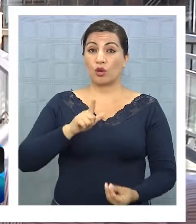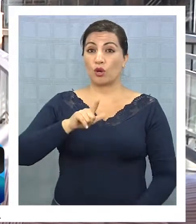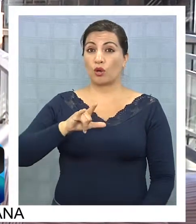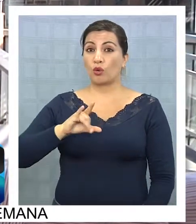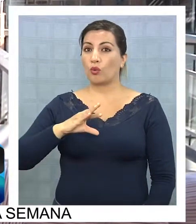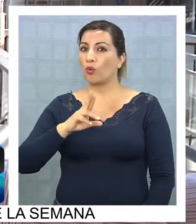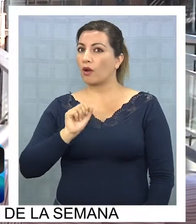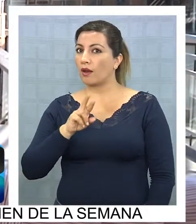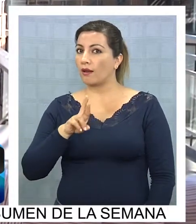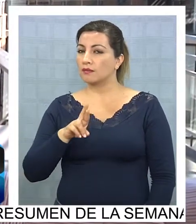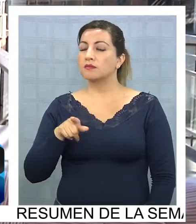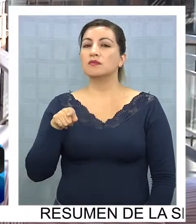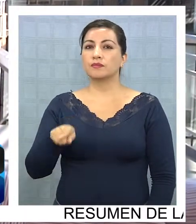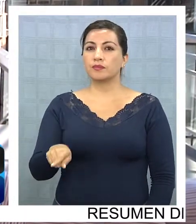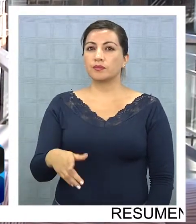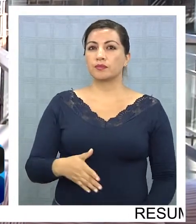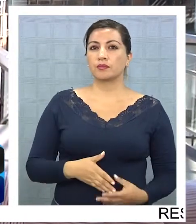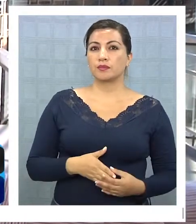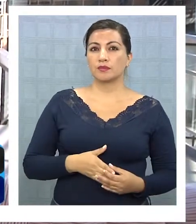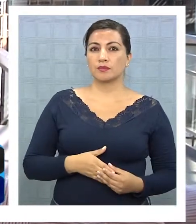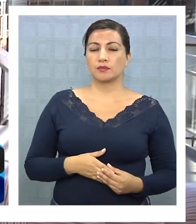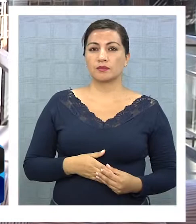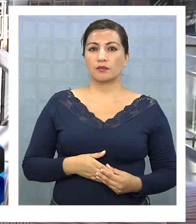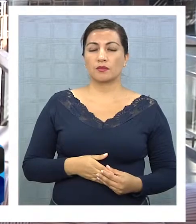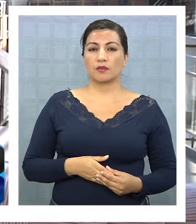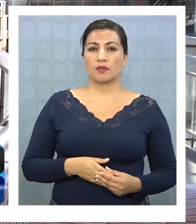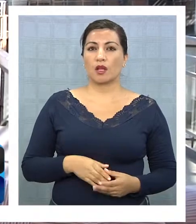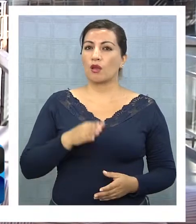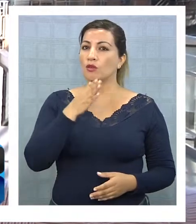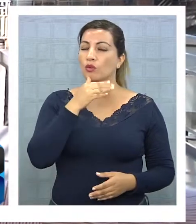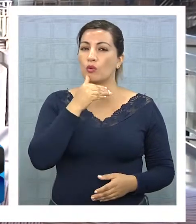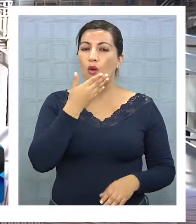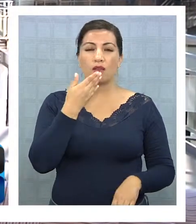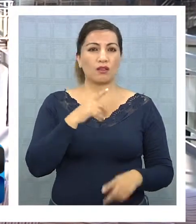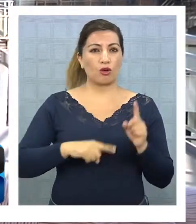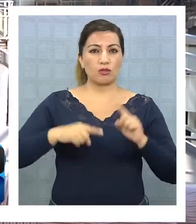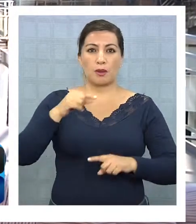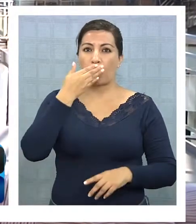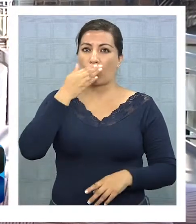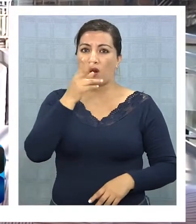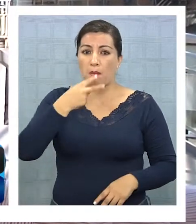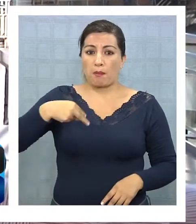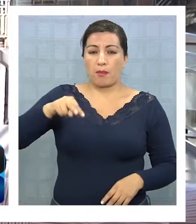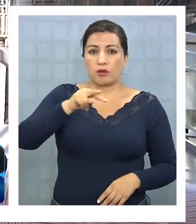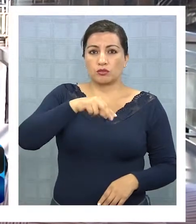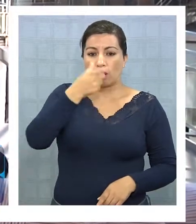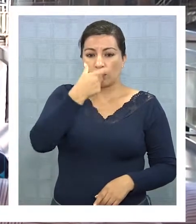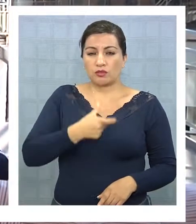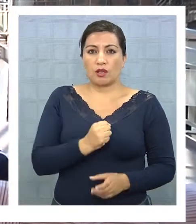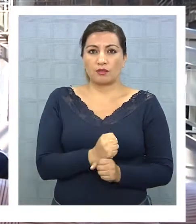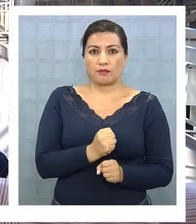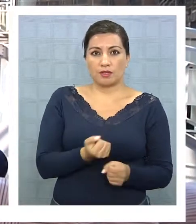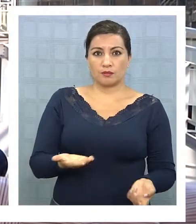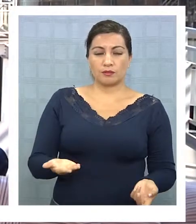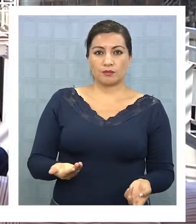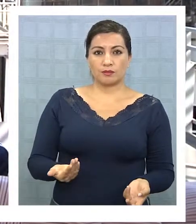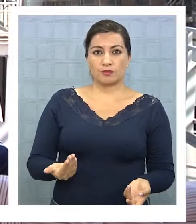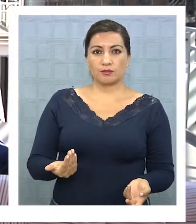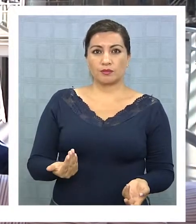y al final no hay mejoras para nosotros. Yo estoy porque